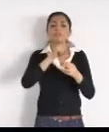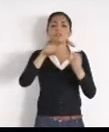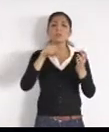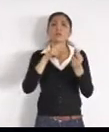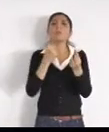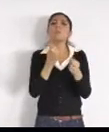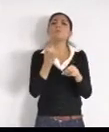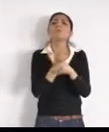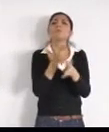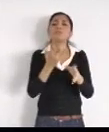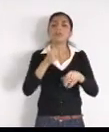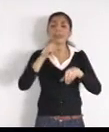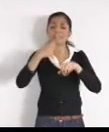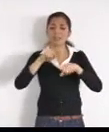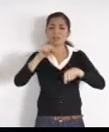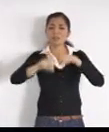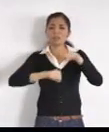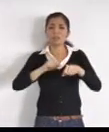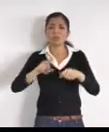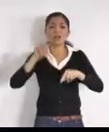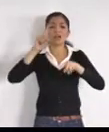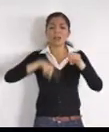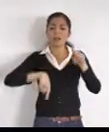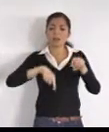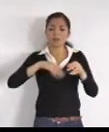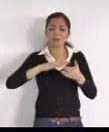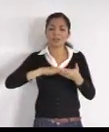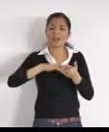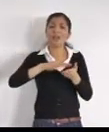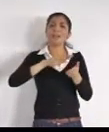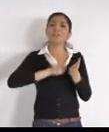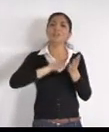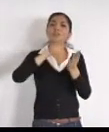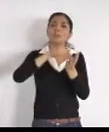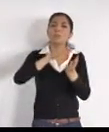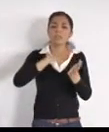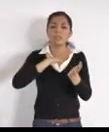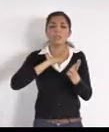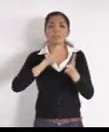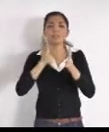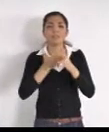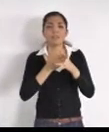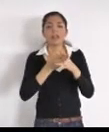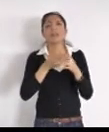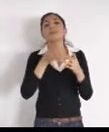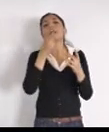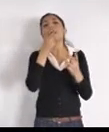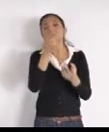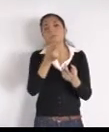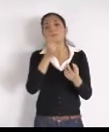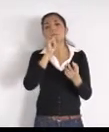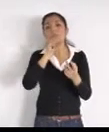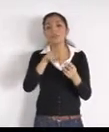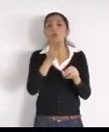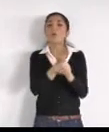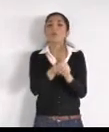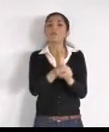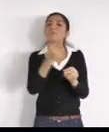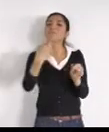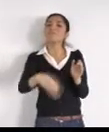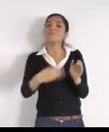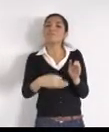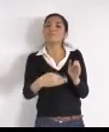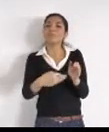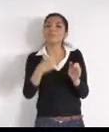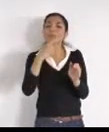la división, como lo comentaba, es una solución, temporal, al congestionamiento, que se está haciendo, en la zona, por la construcción, del